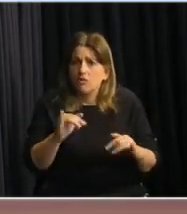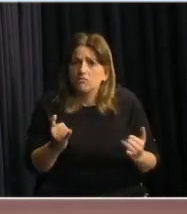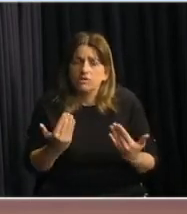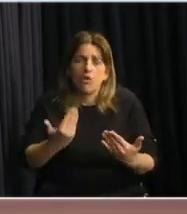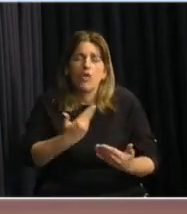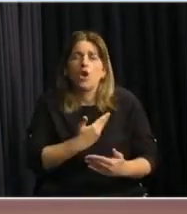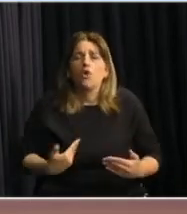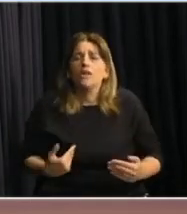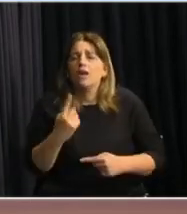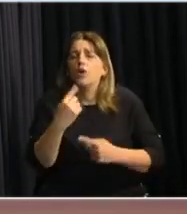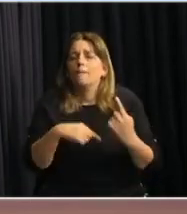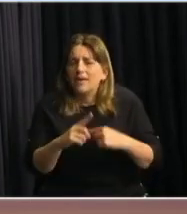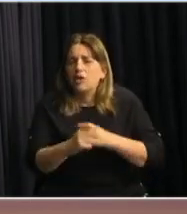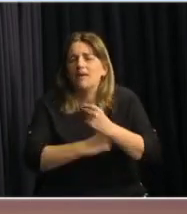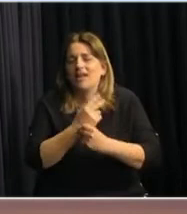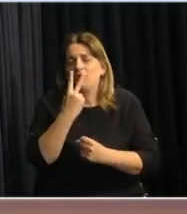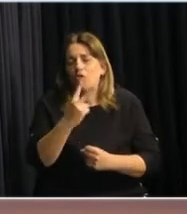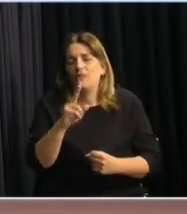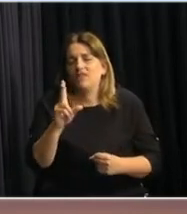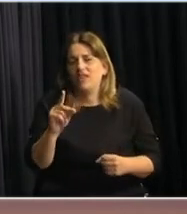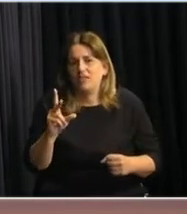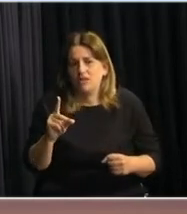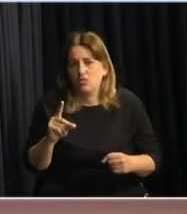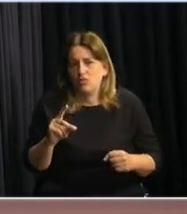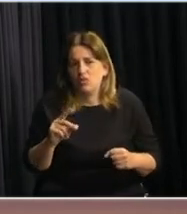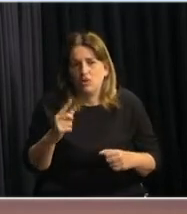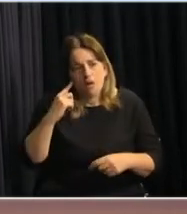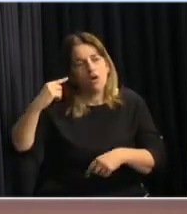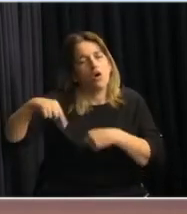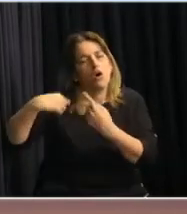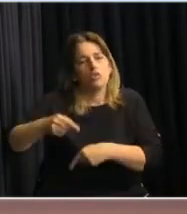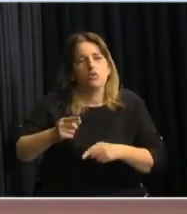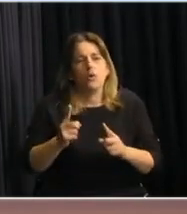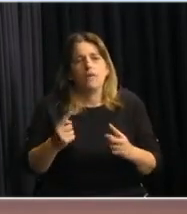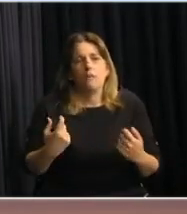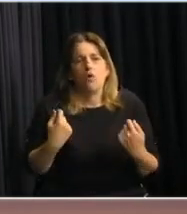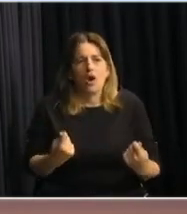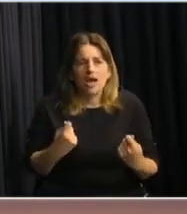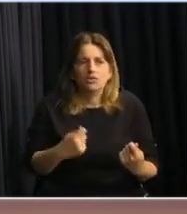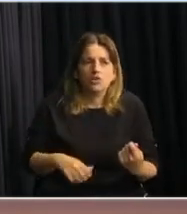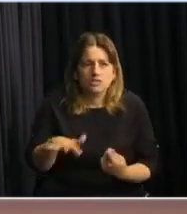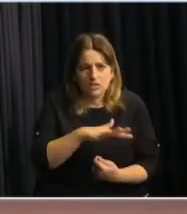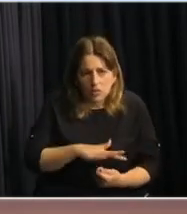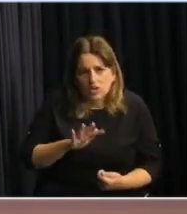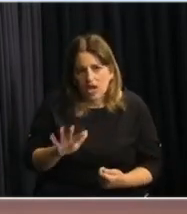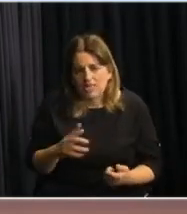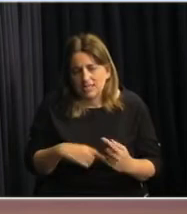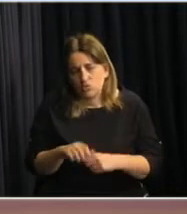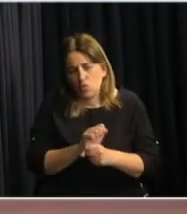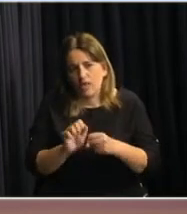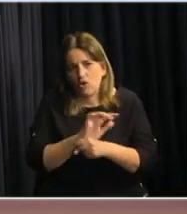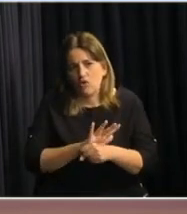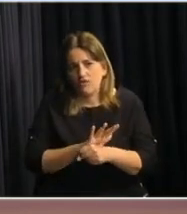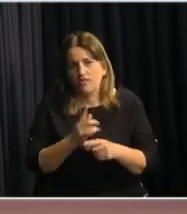pero sí para el 2021 como se continúa con los gastos y la situación extraordinaria de la pandemia,